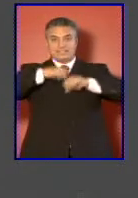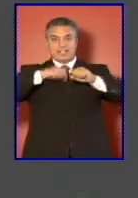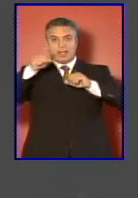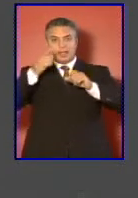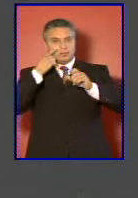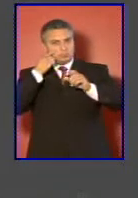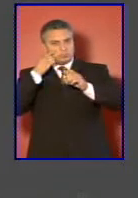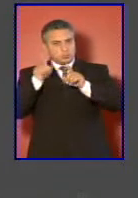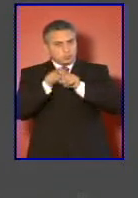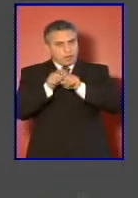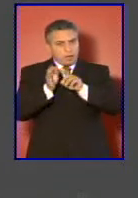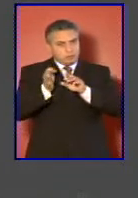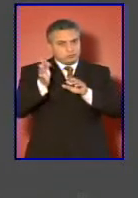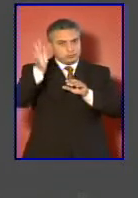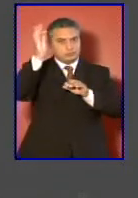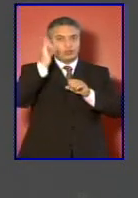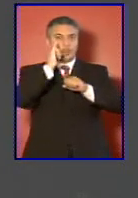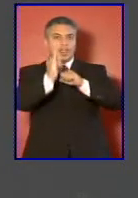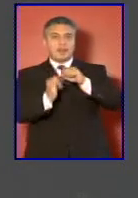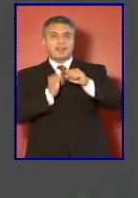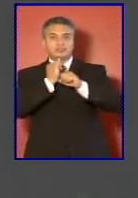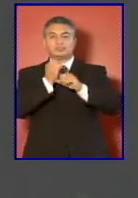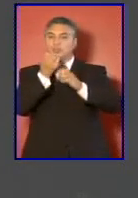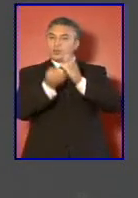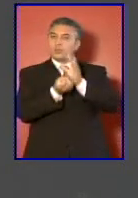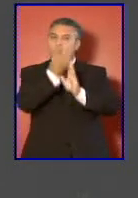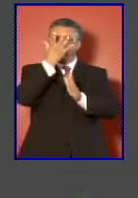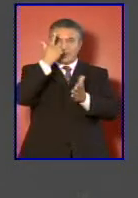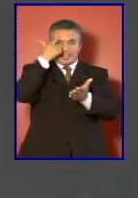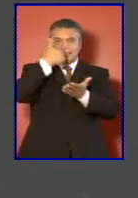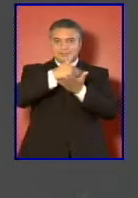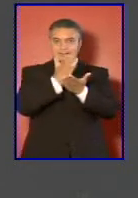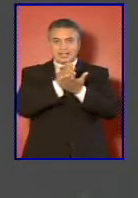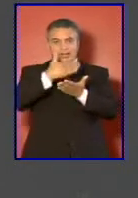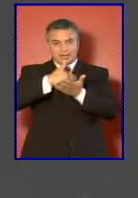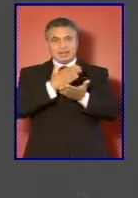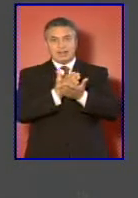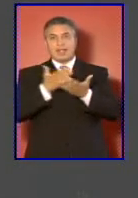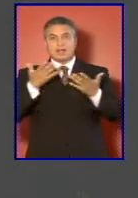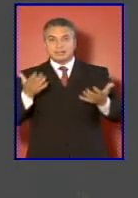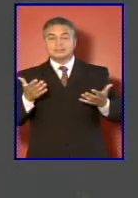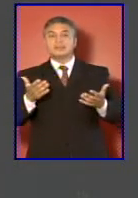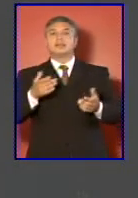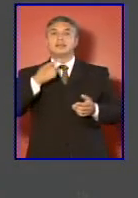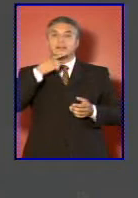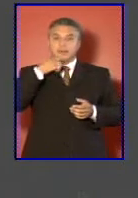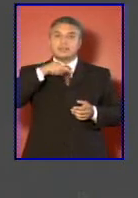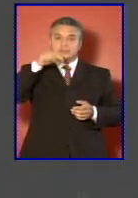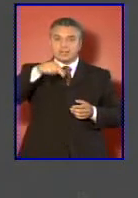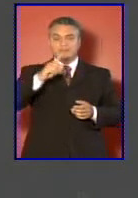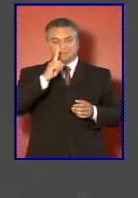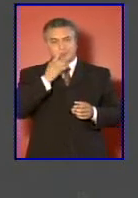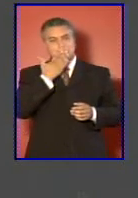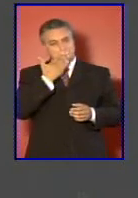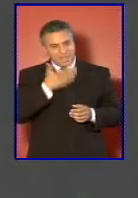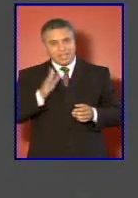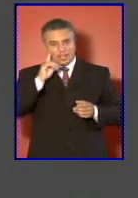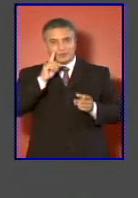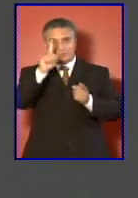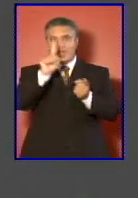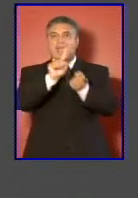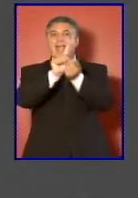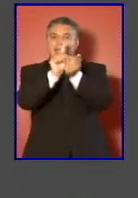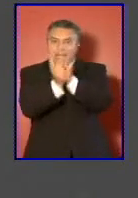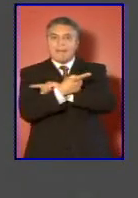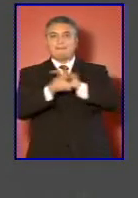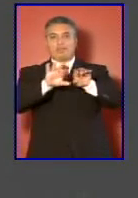y las nuevas técnicas de planificación hacen aconsejable un cambio del sistema. Se